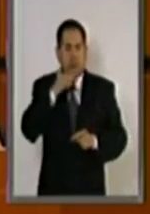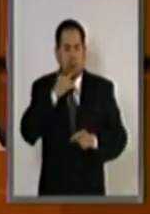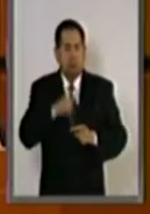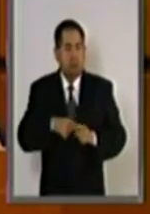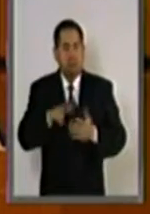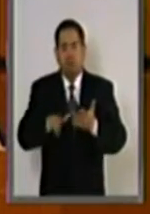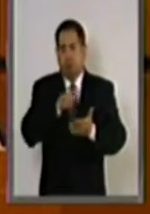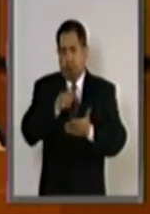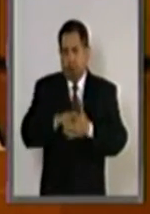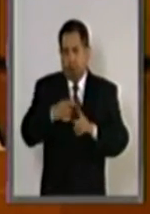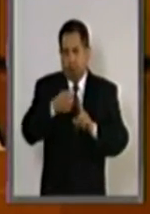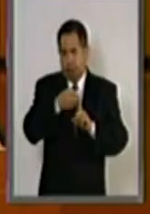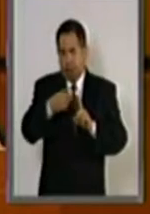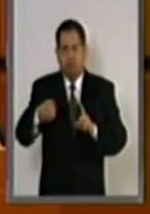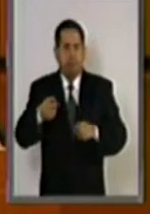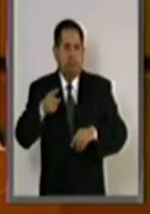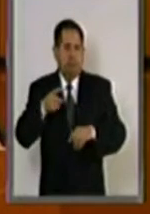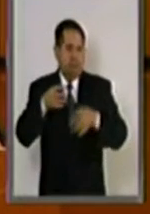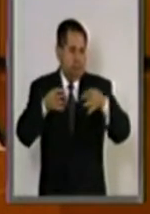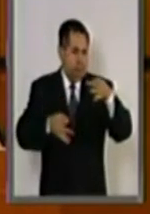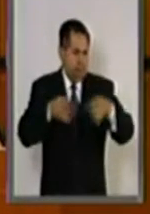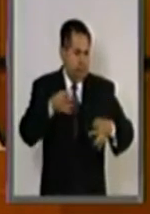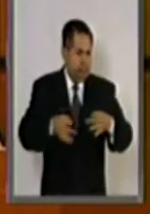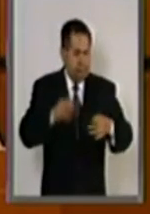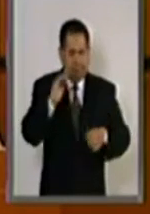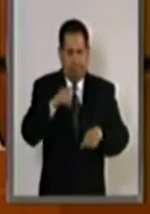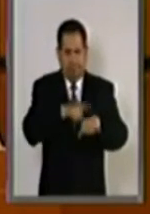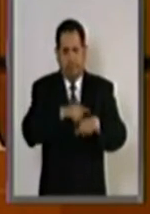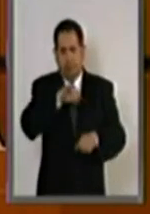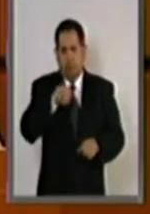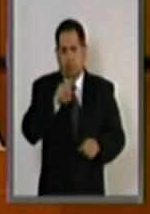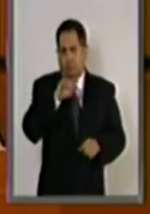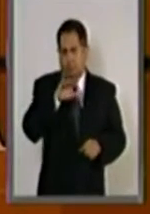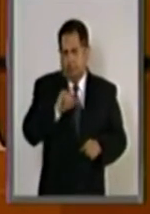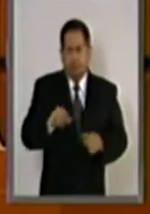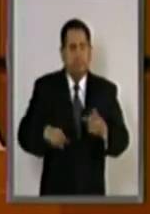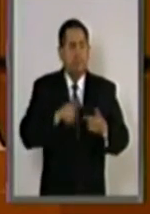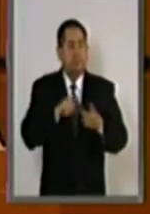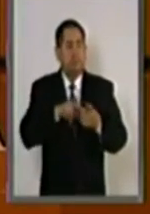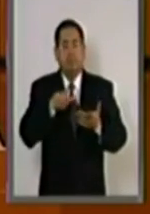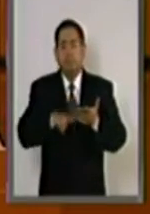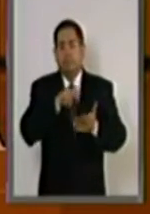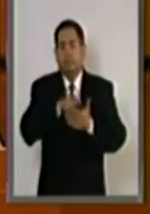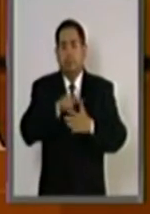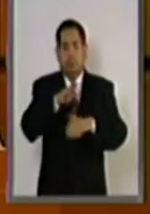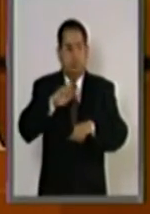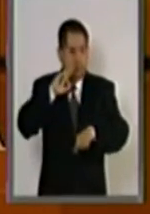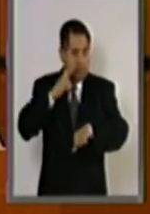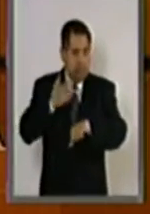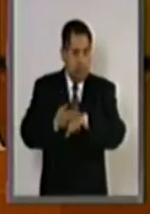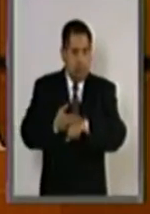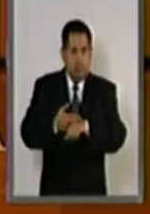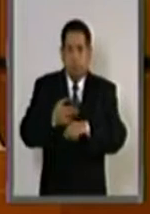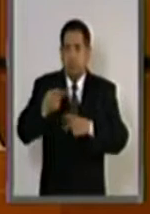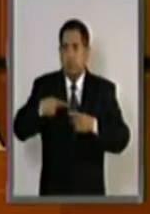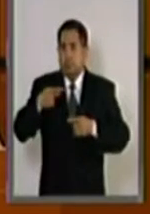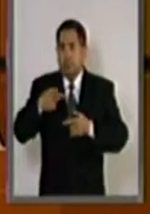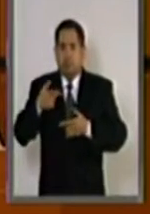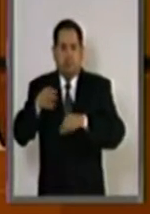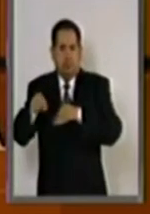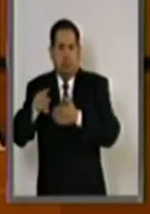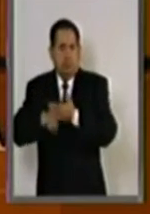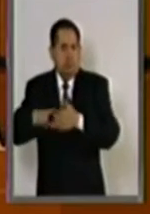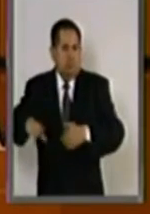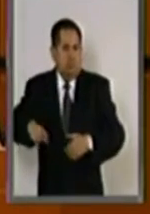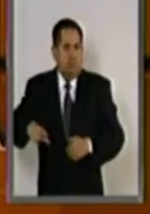la Ley Orgánica del Tribunal Federal de Justicia Administrativa y la Ley General de Responsabilidades de los Servidores Públicos